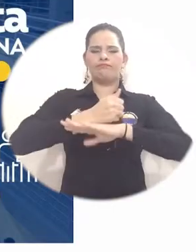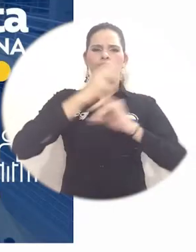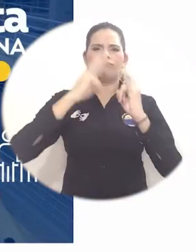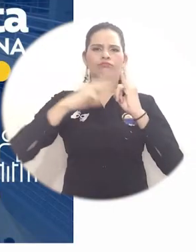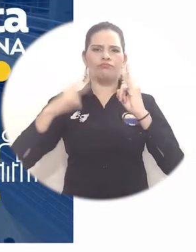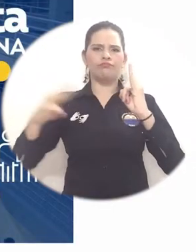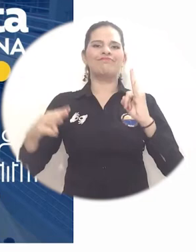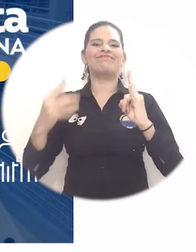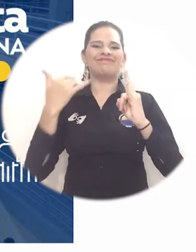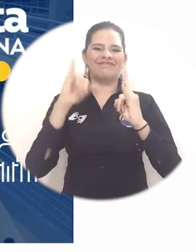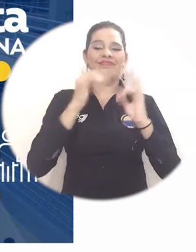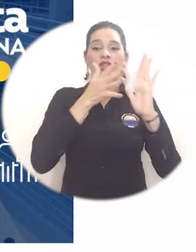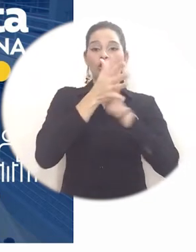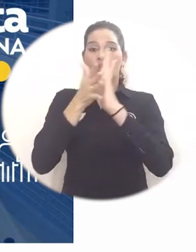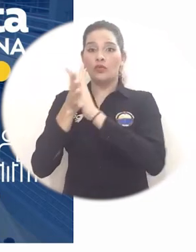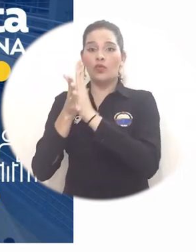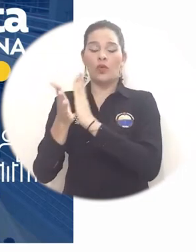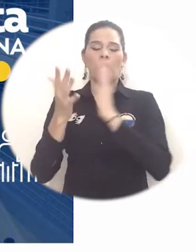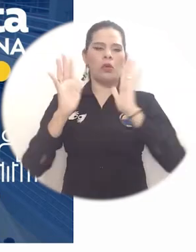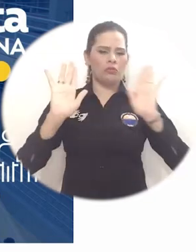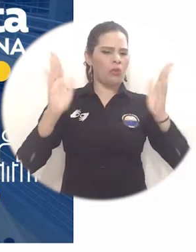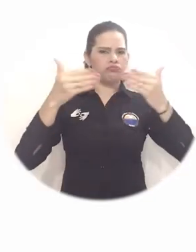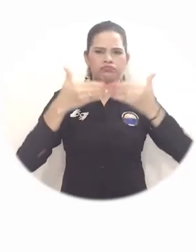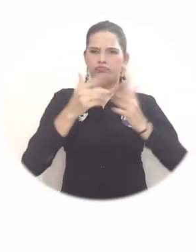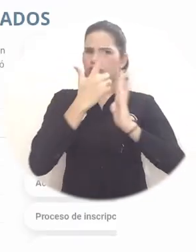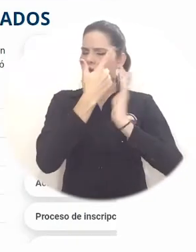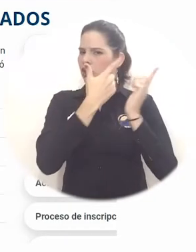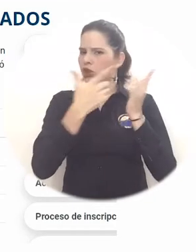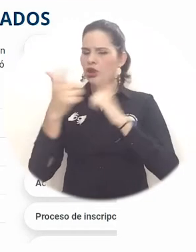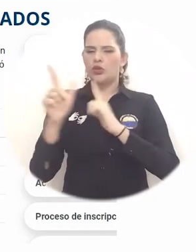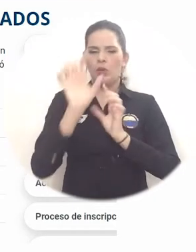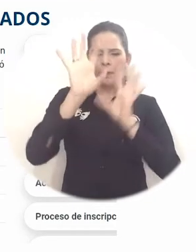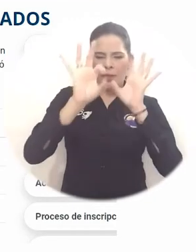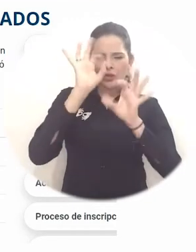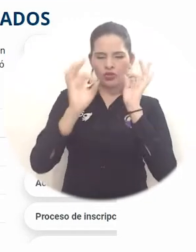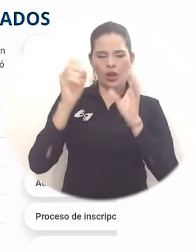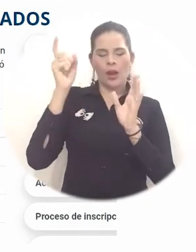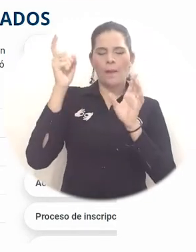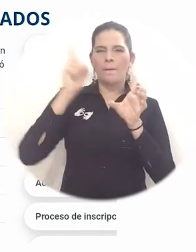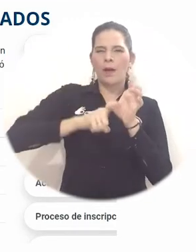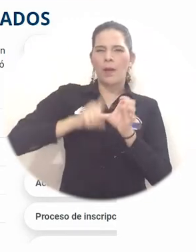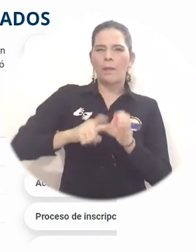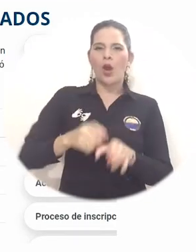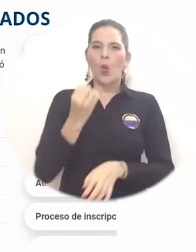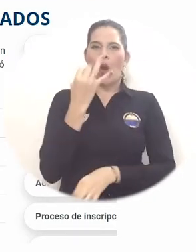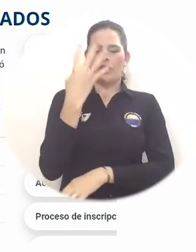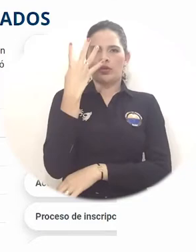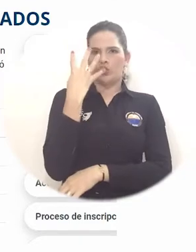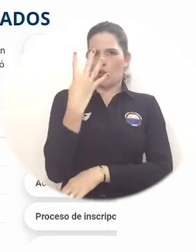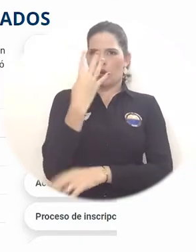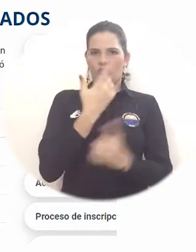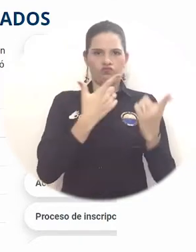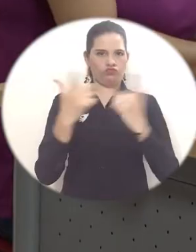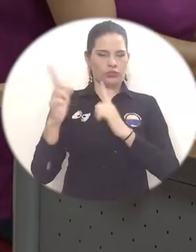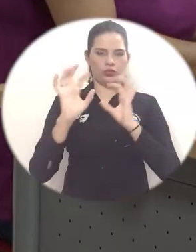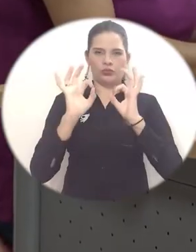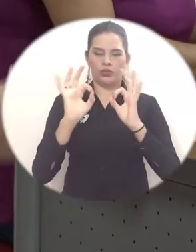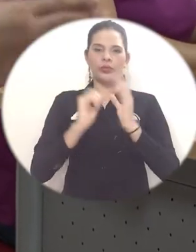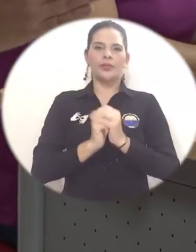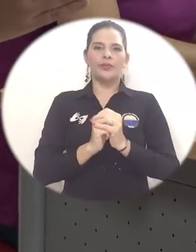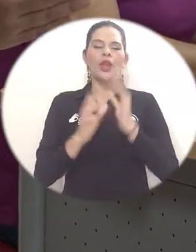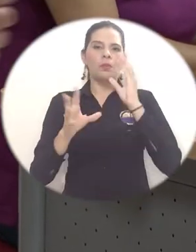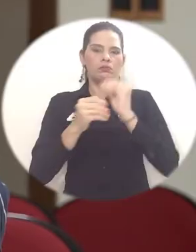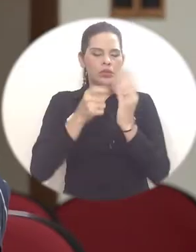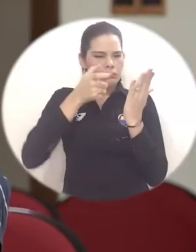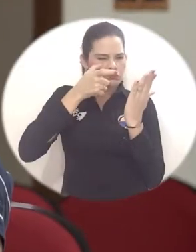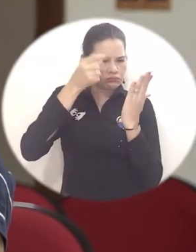luego del cierre del formulario de inscripción a candidatos en el proceso de consulta, quedaron inscritos cuatro aspirantes. Asimismo,